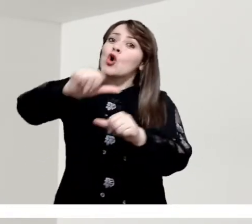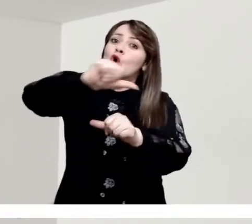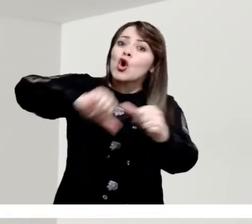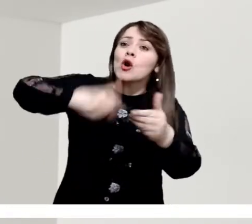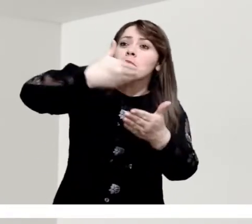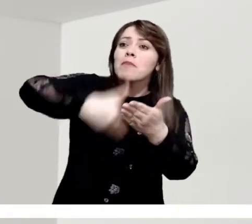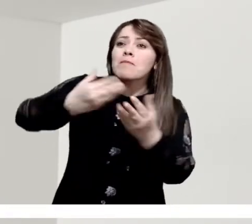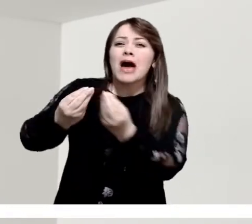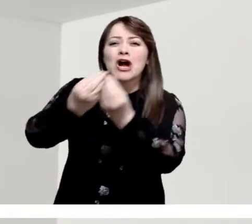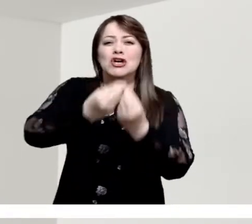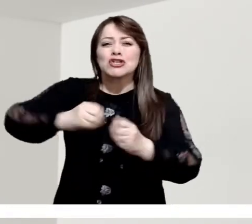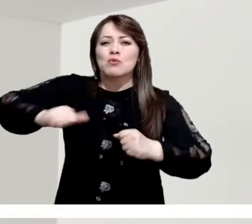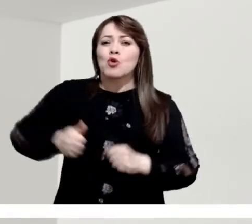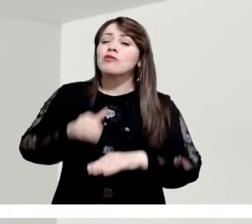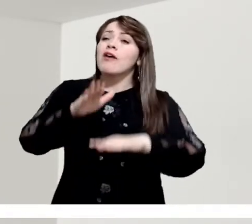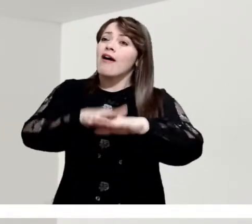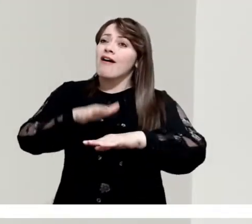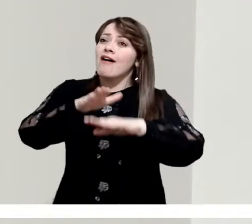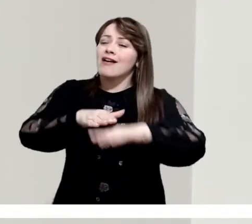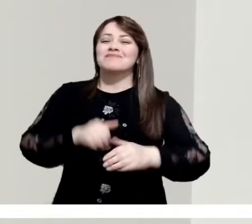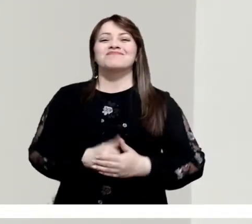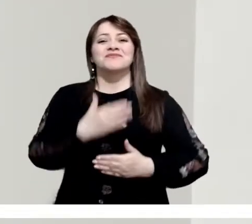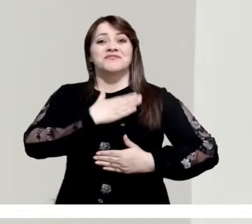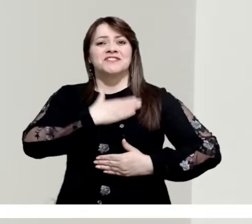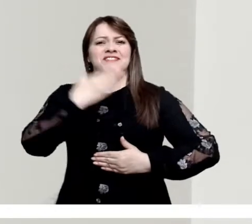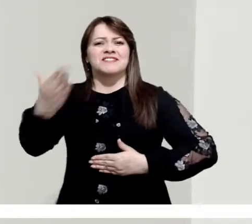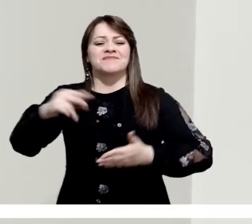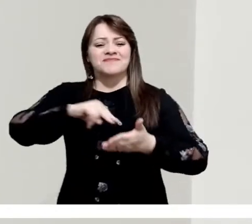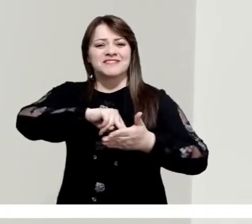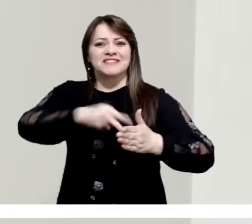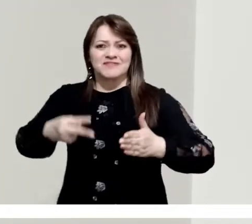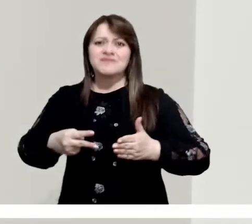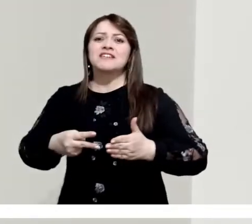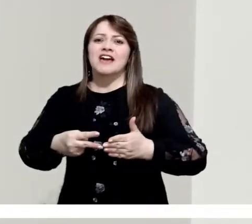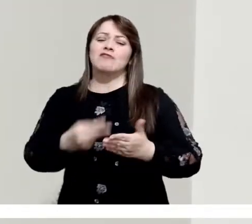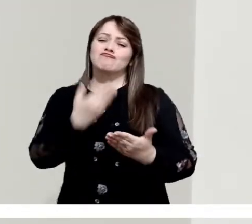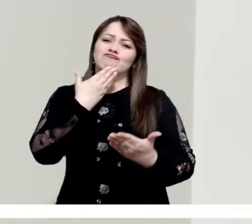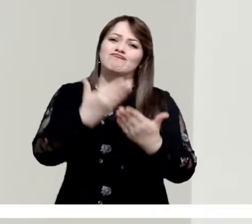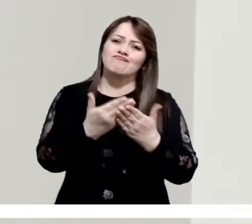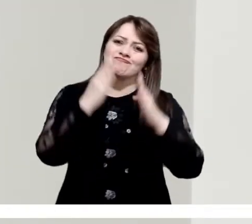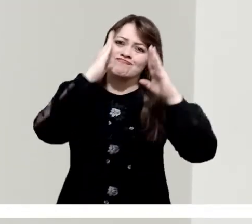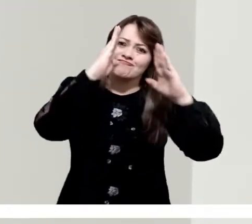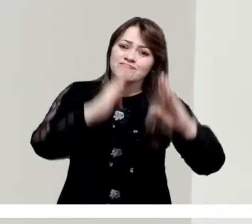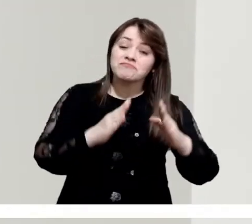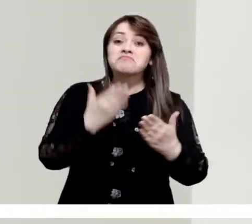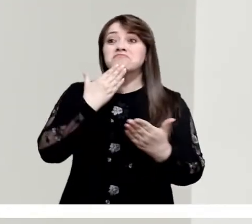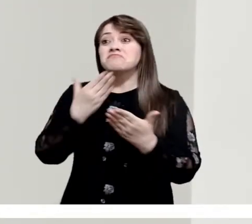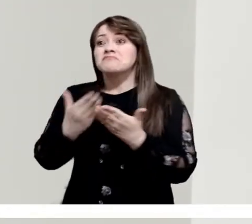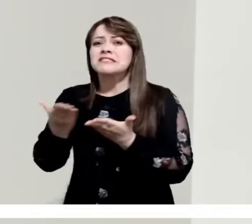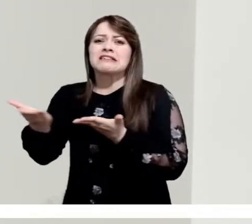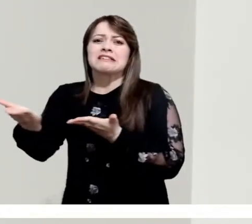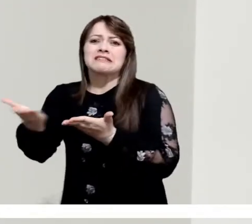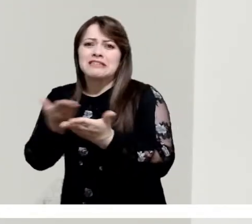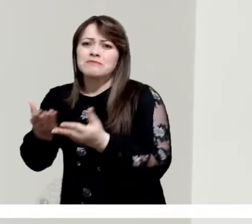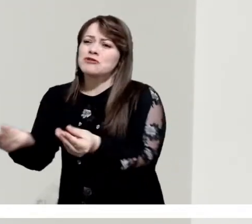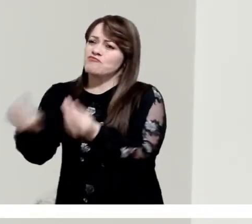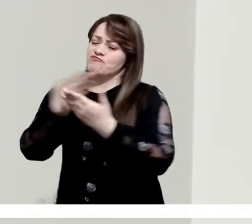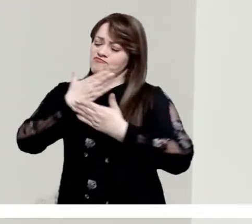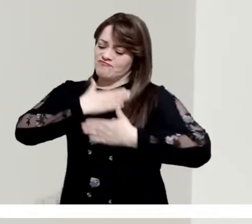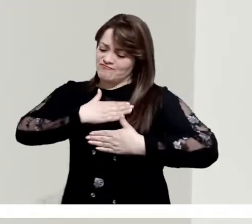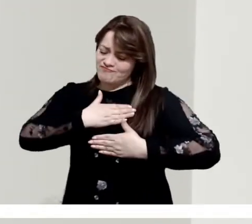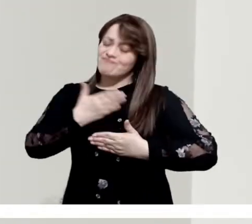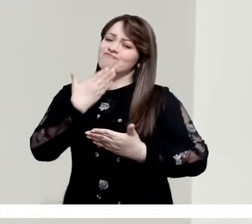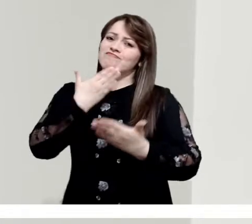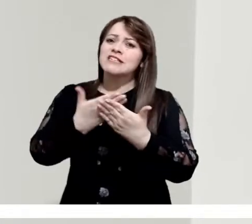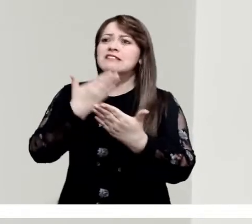trámites que adelanta el Consejo de la Ciudad. Felicitaciones son las expresiones de agradecimiento de los ciudadanos por la atención recibida